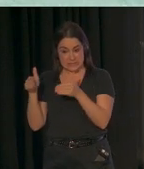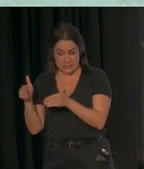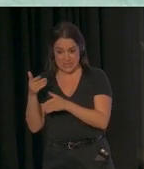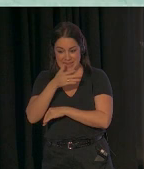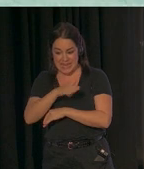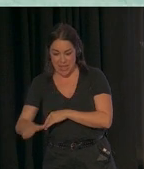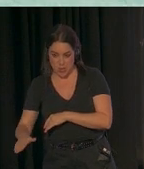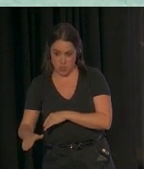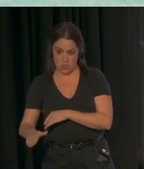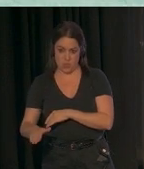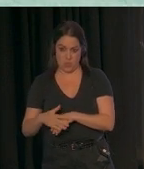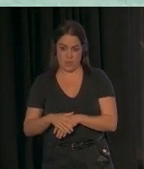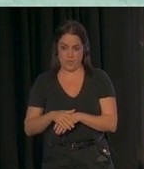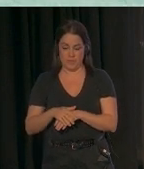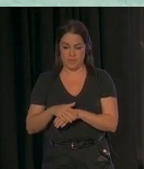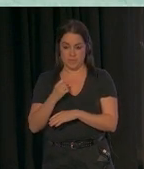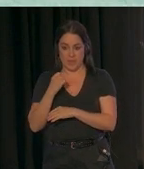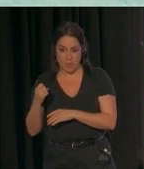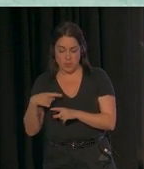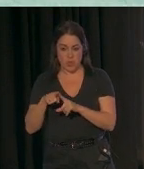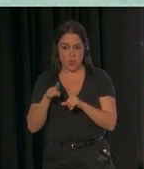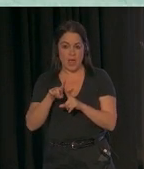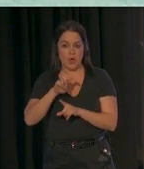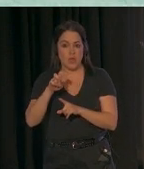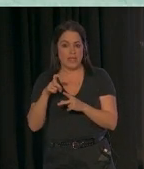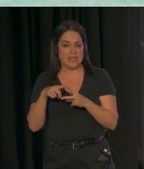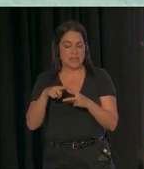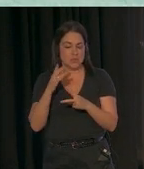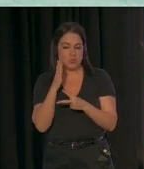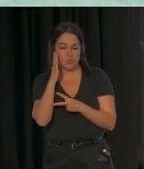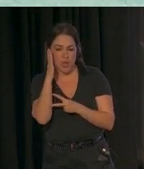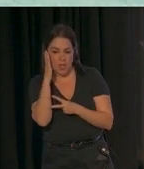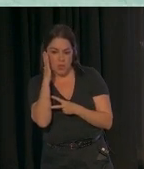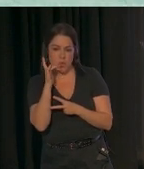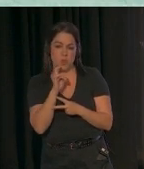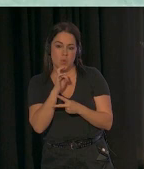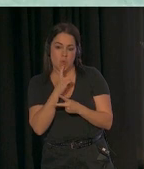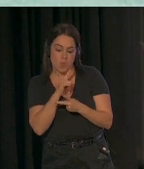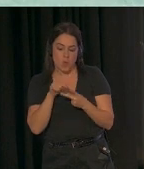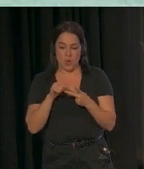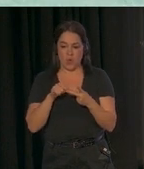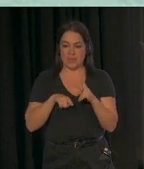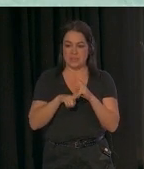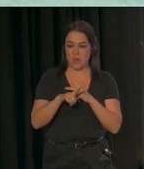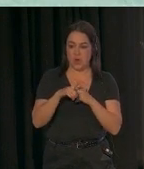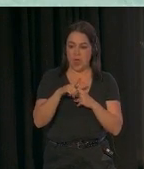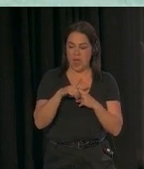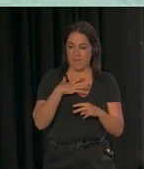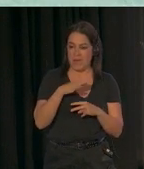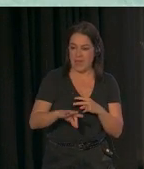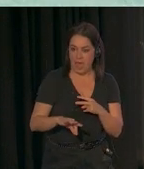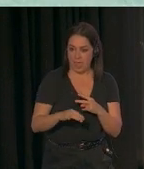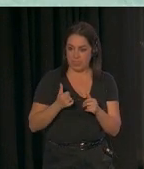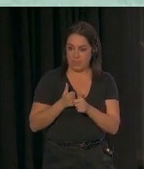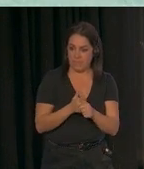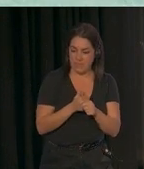niño. Hay una sesión sobre el sueño, otro sobre desarrollo de habilidades y dependencia, otro